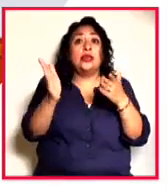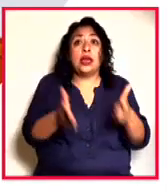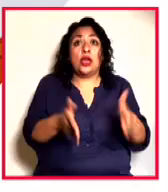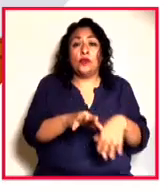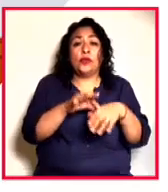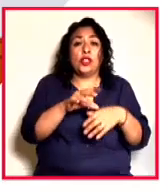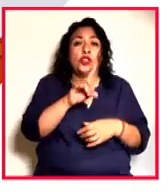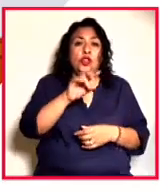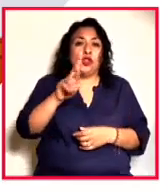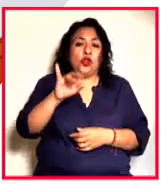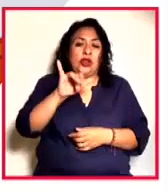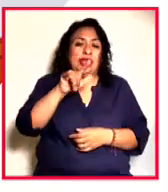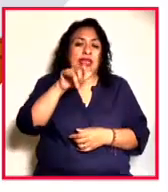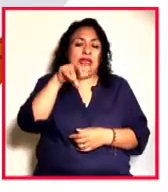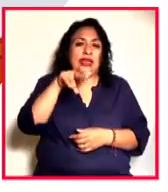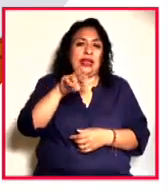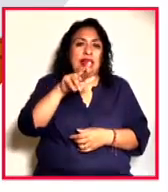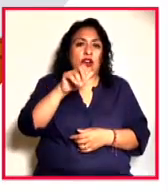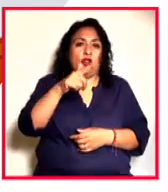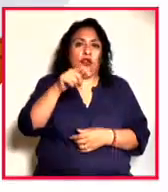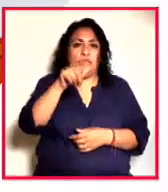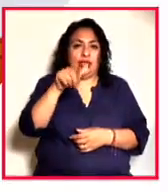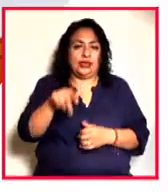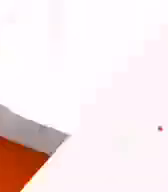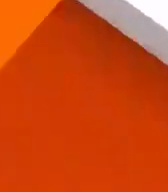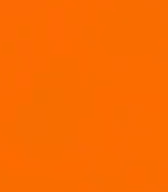doctora Liliana Rodríguez Santibáñez.